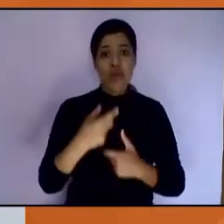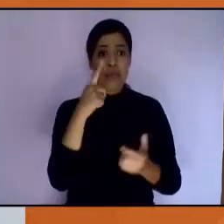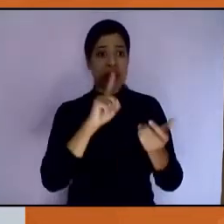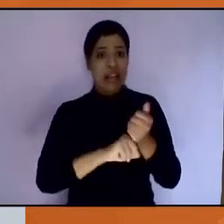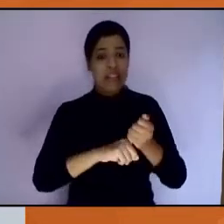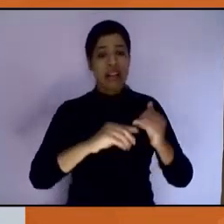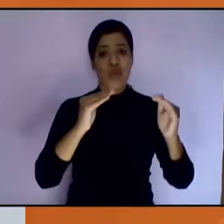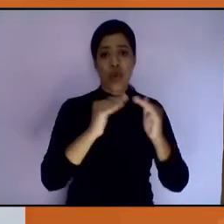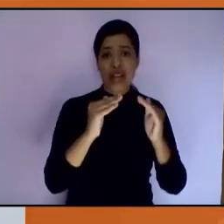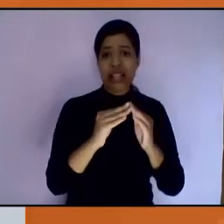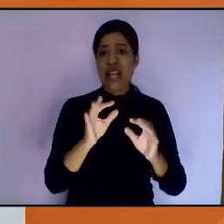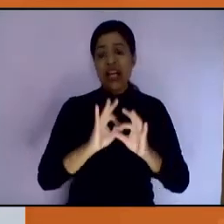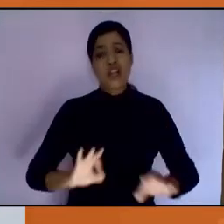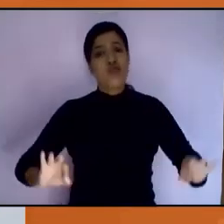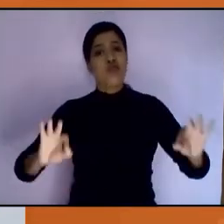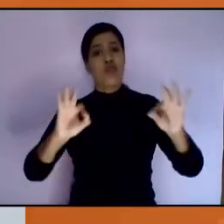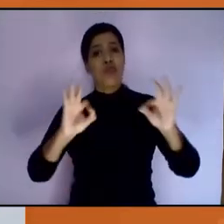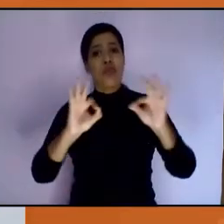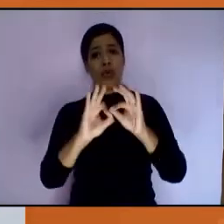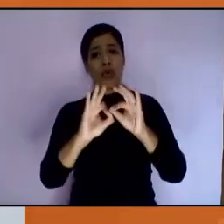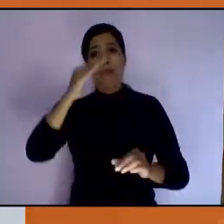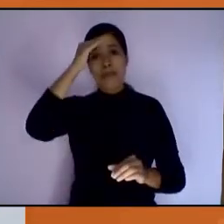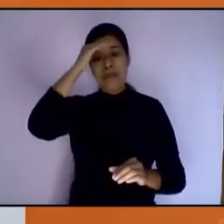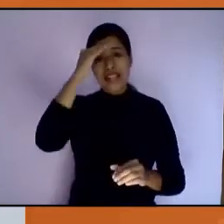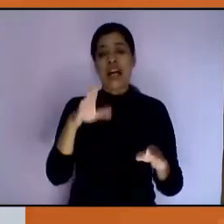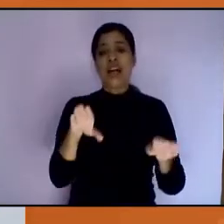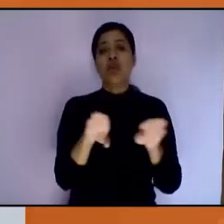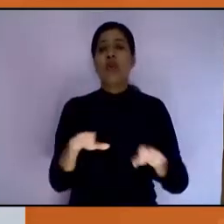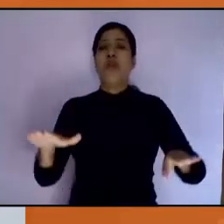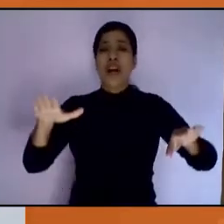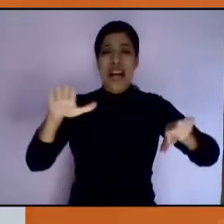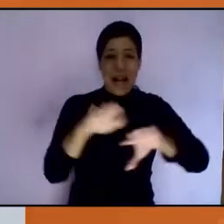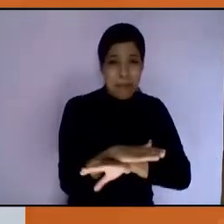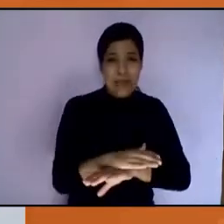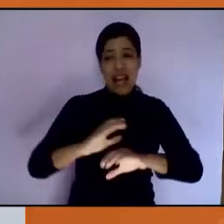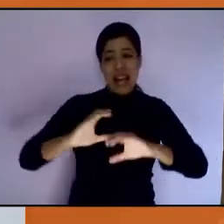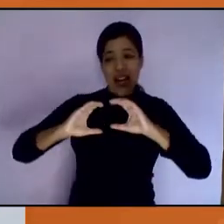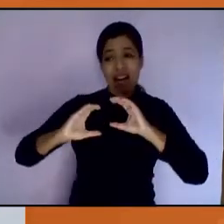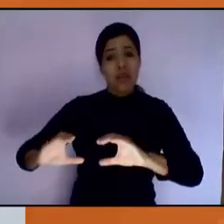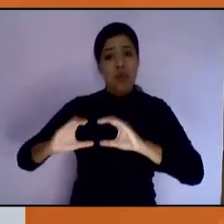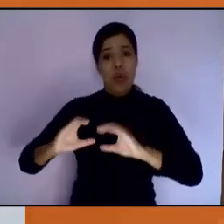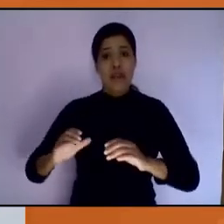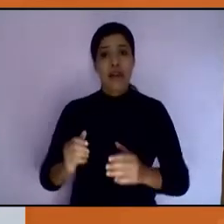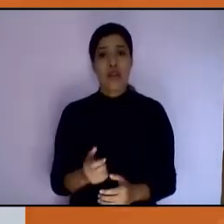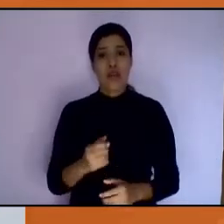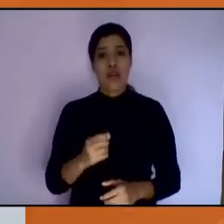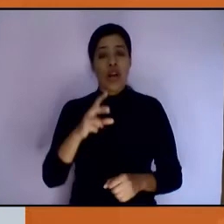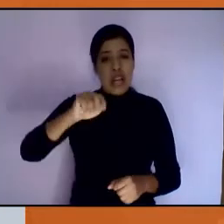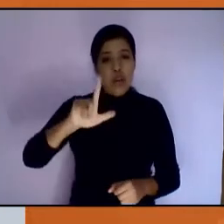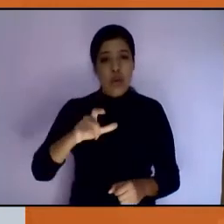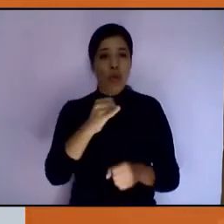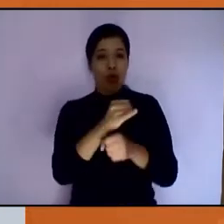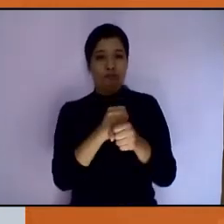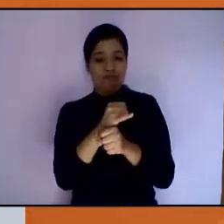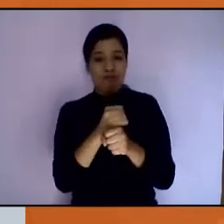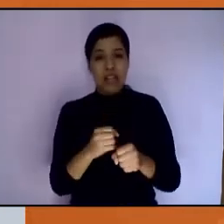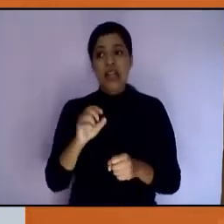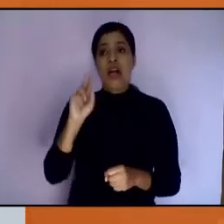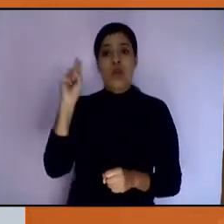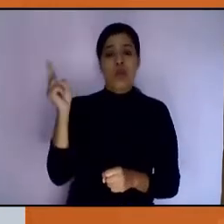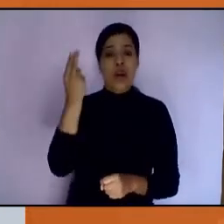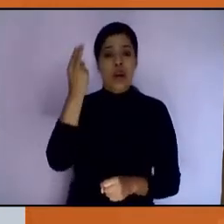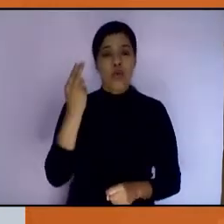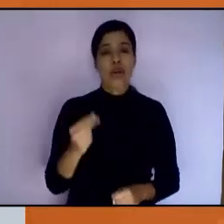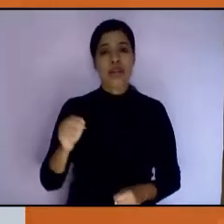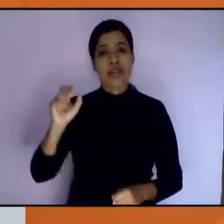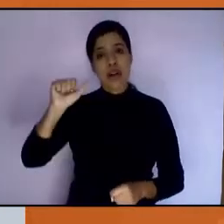repensar un sistema de cuidado. En Nuevo León, de acuerdo con una investigación realizada por la UNL, en la que también